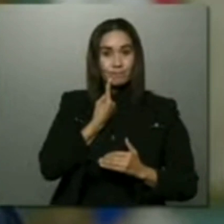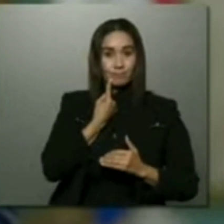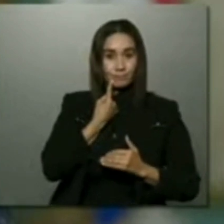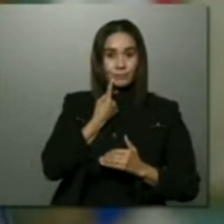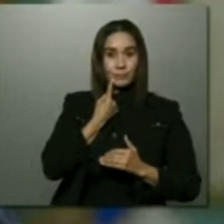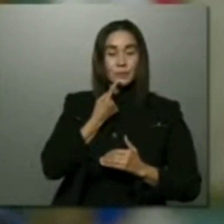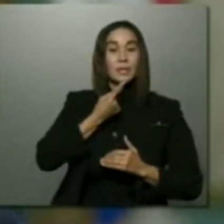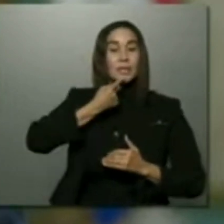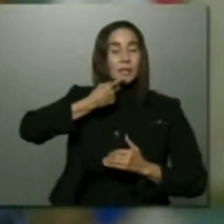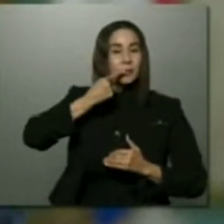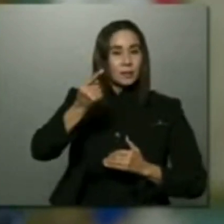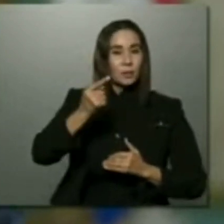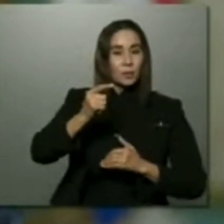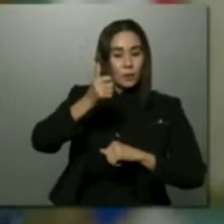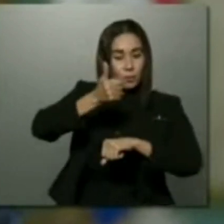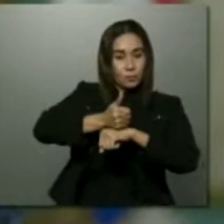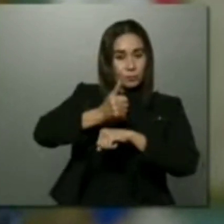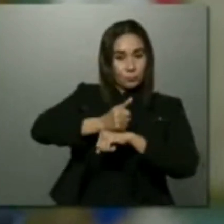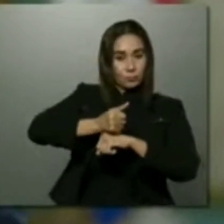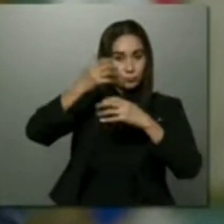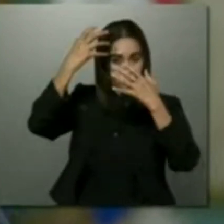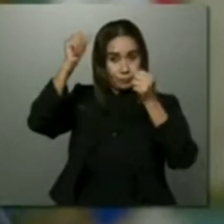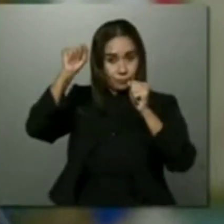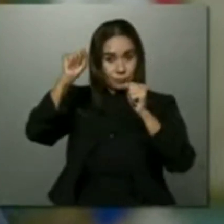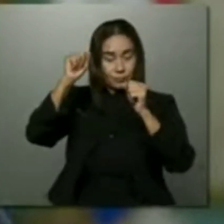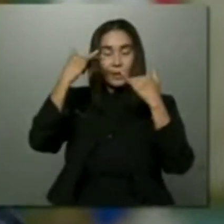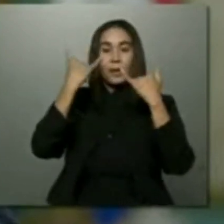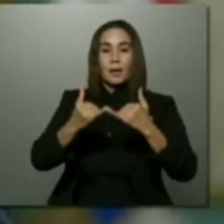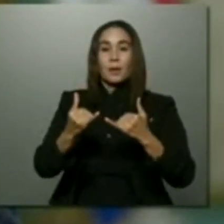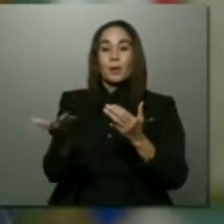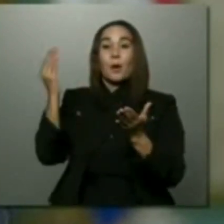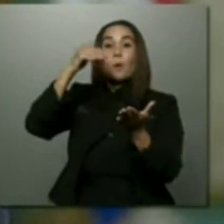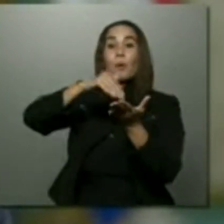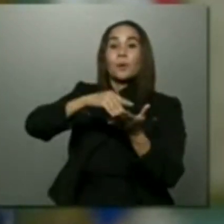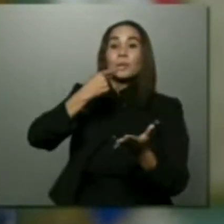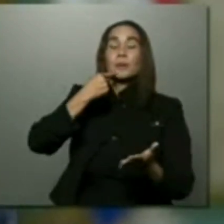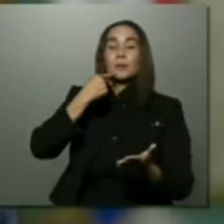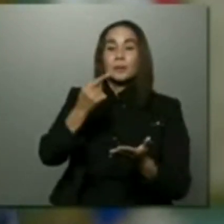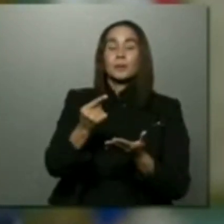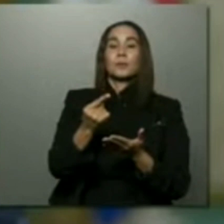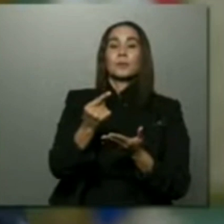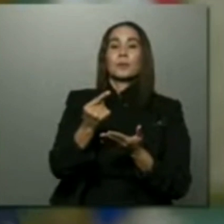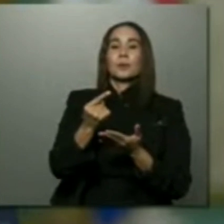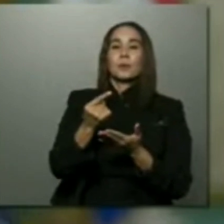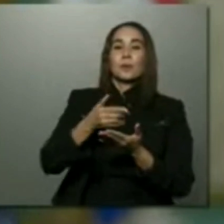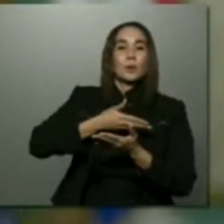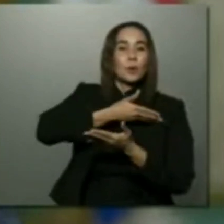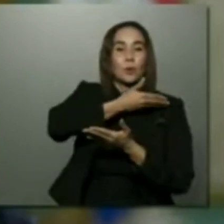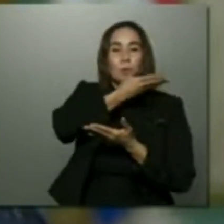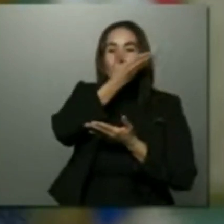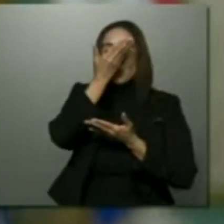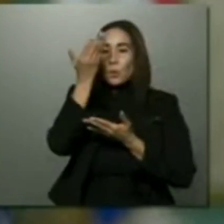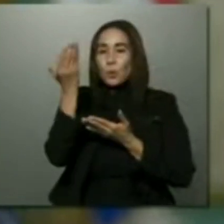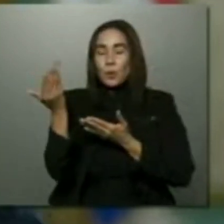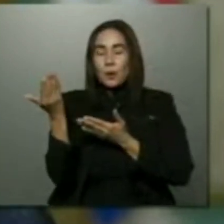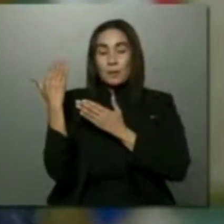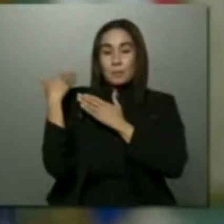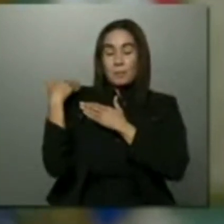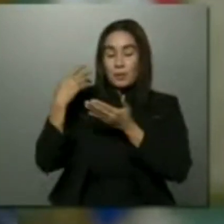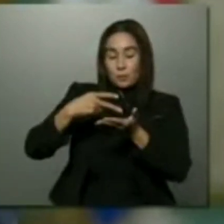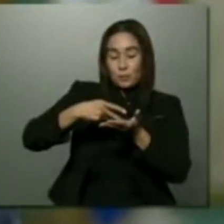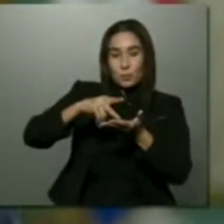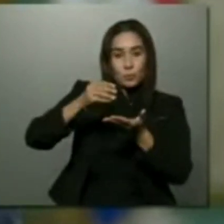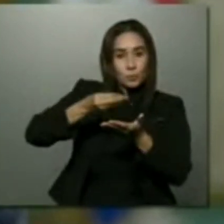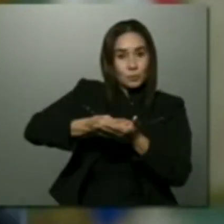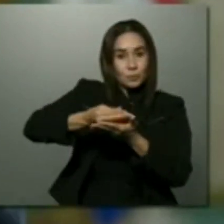Se lo dije a ustedes cuando tomé posesión y ahora se los recuerdo a todos. No hay peso, contrato o